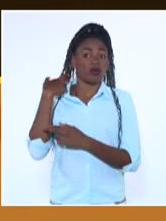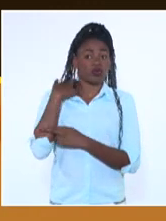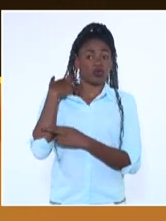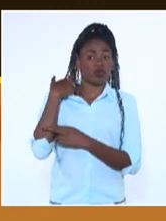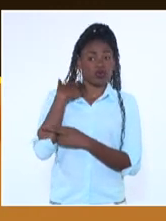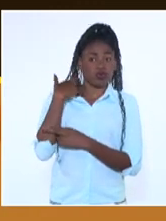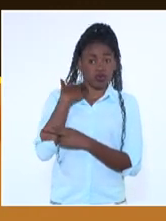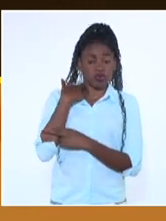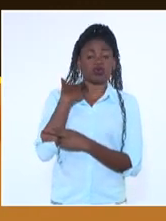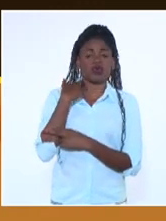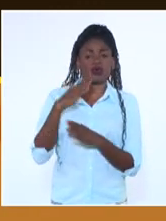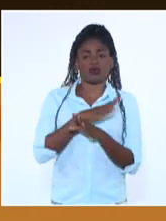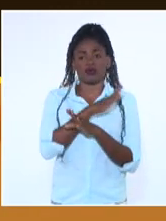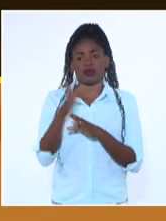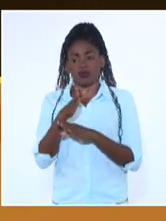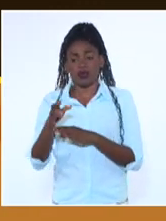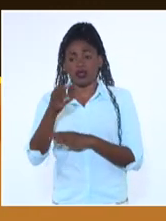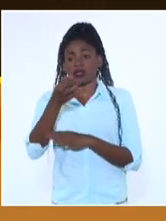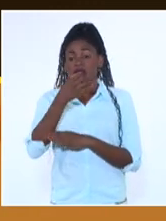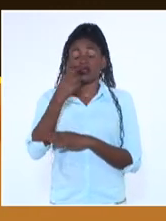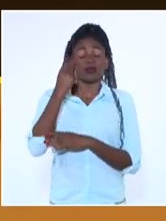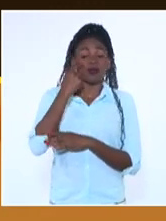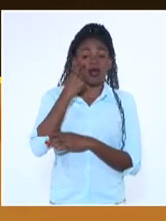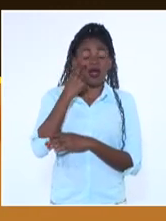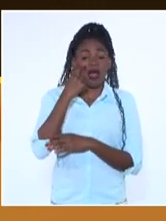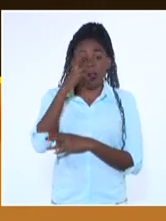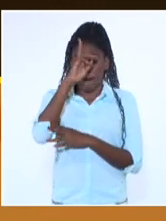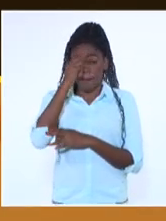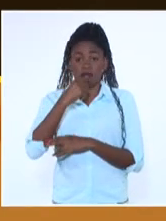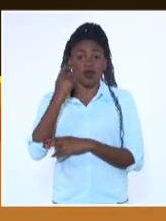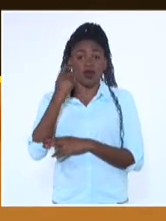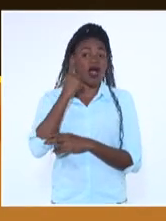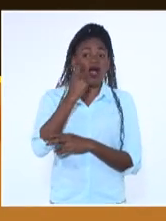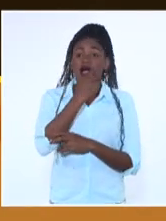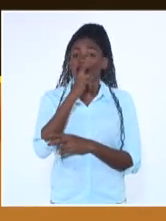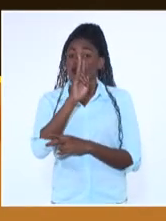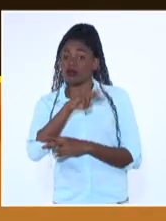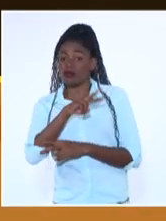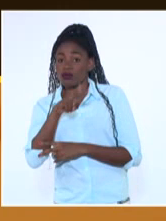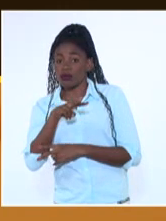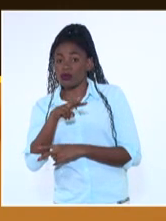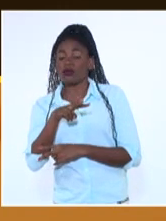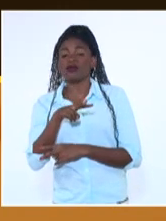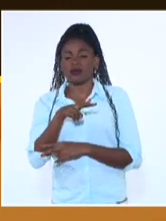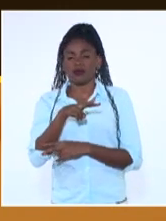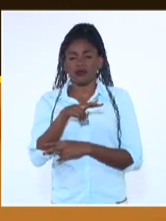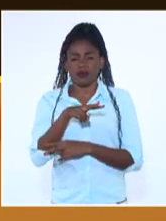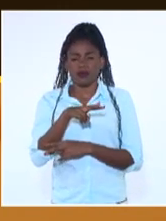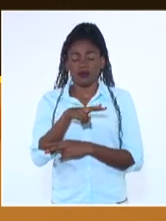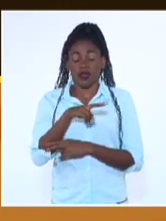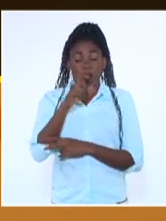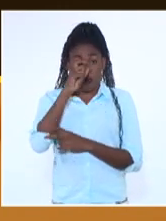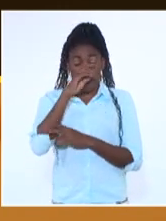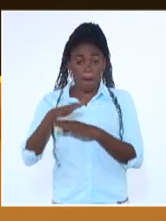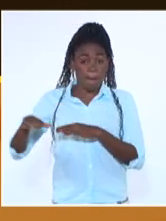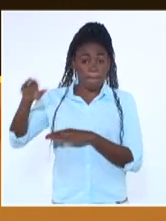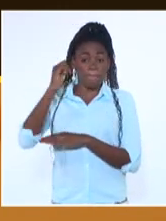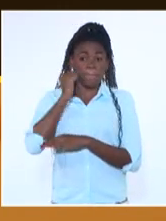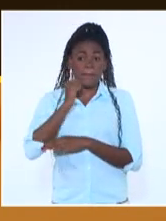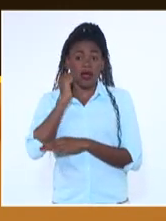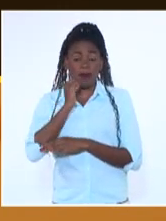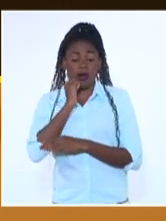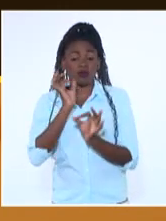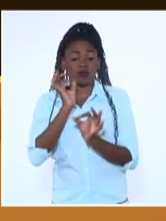alcohol. También realizar el autoexamen bucal para la detección precoz de trastornos potencialmente malignos. Los adultos mayores deben mantener una